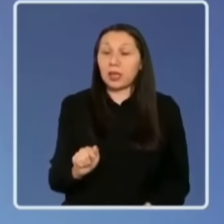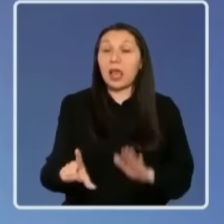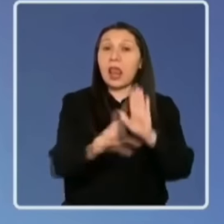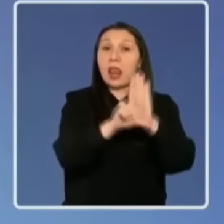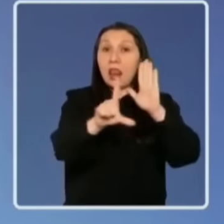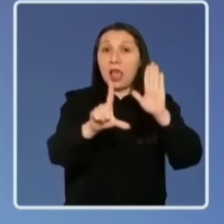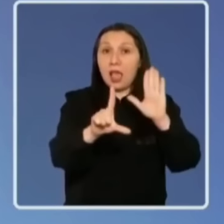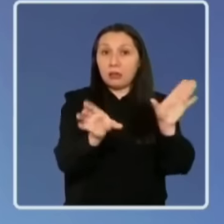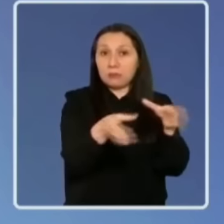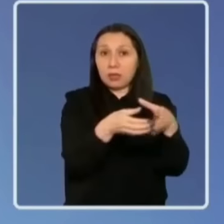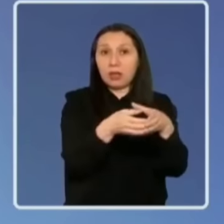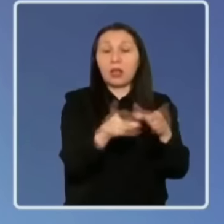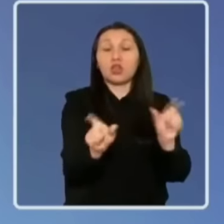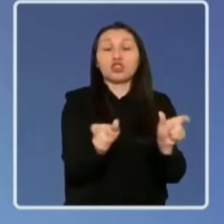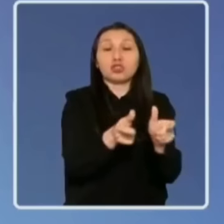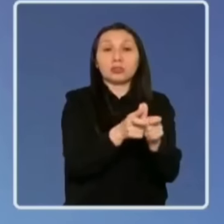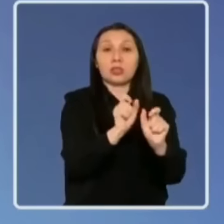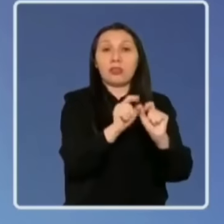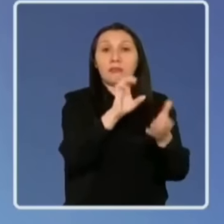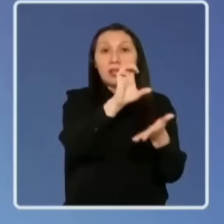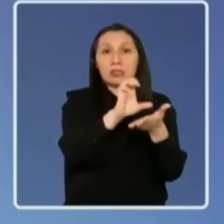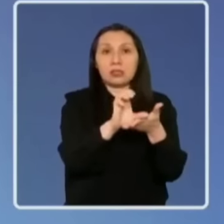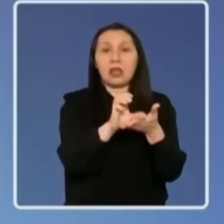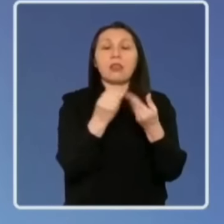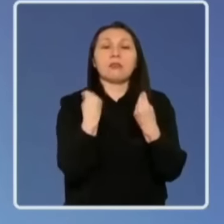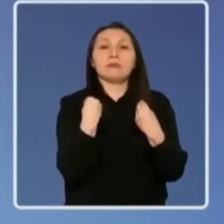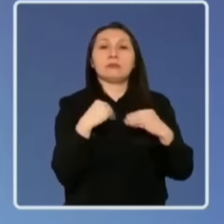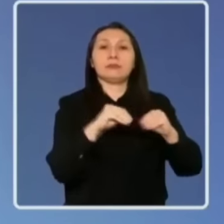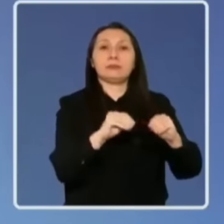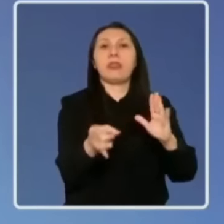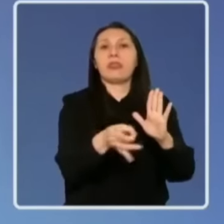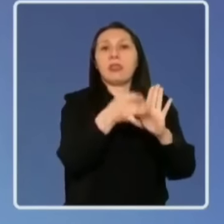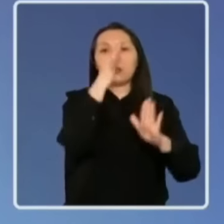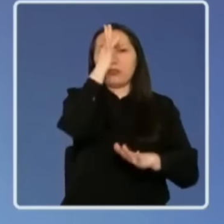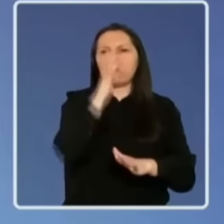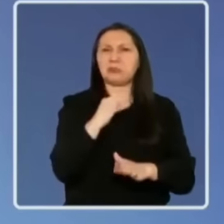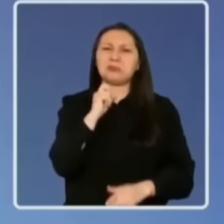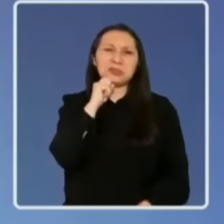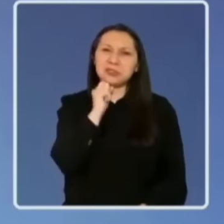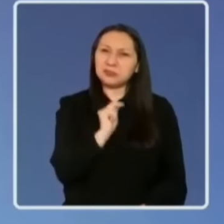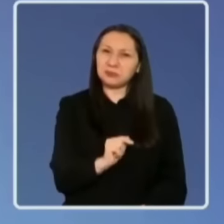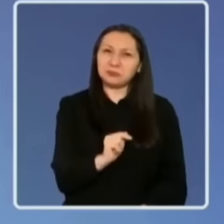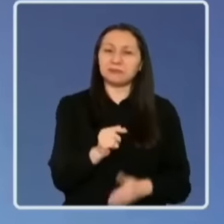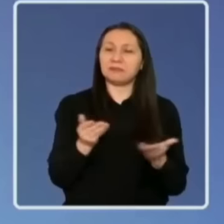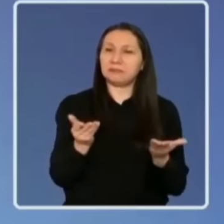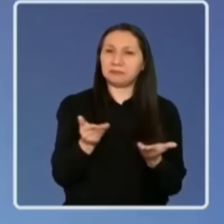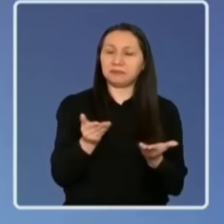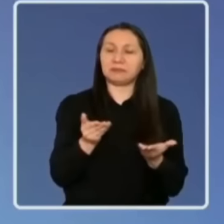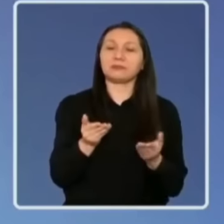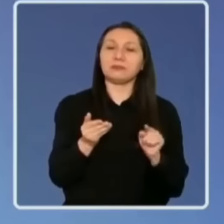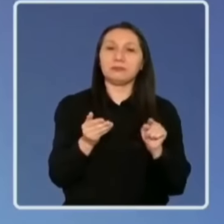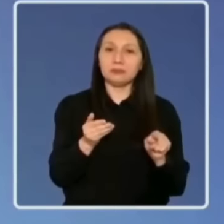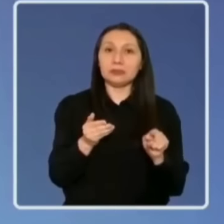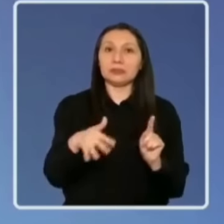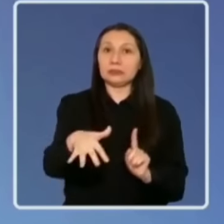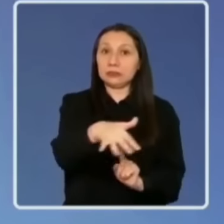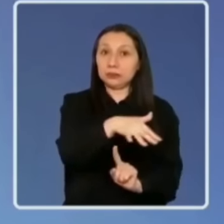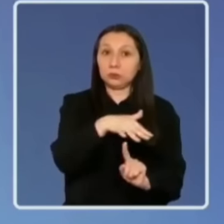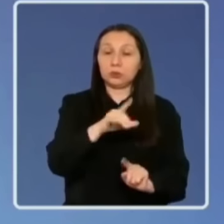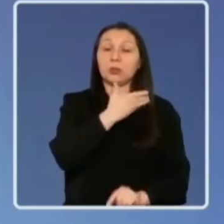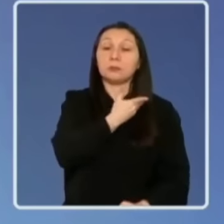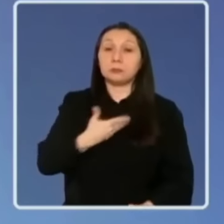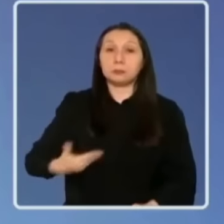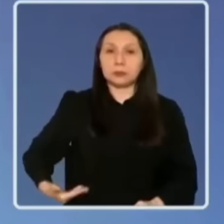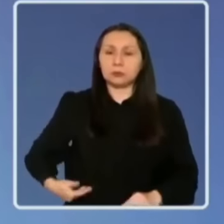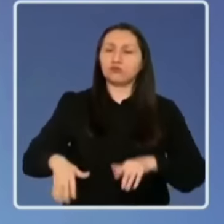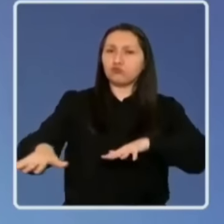orgánica al Consejo de Defensa del Estado le entrega la atribución en el caso delitos funcionarios. Lo que quiero decir con esto es que en respecto de esa situación el Ejecutivo